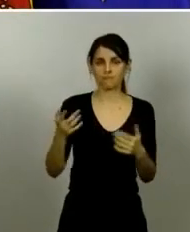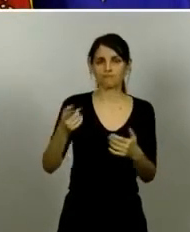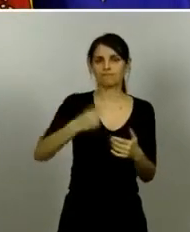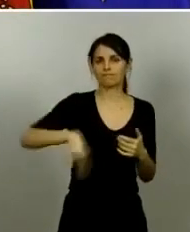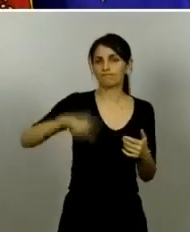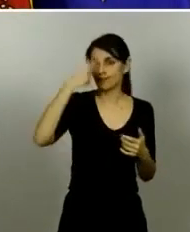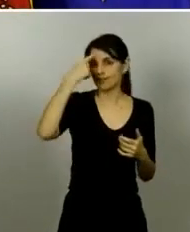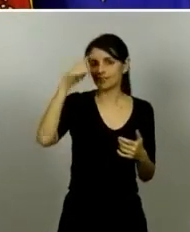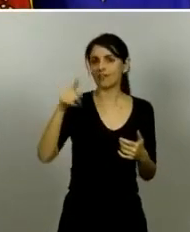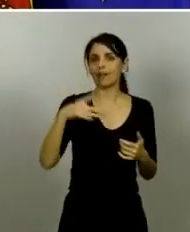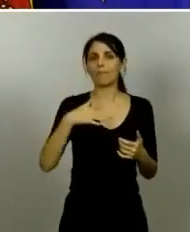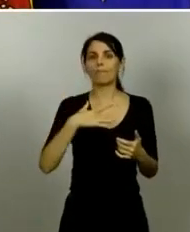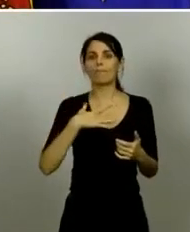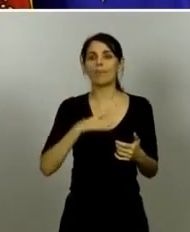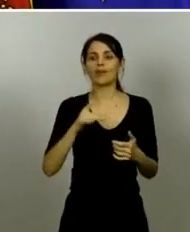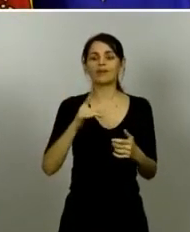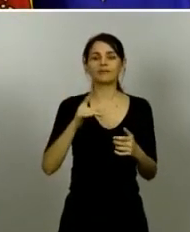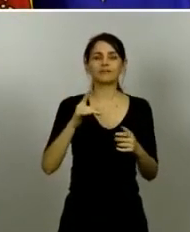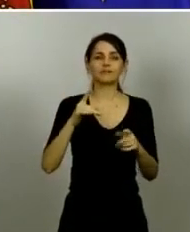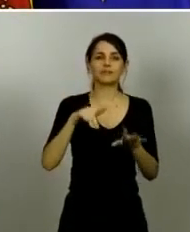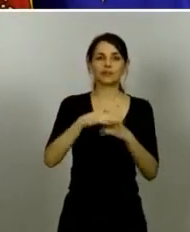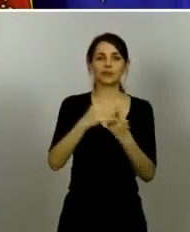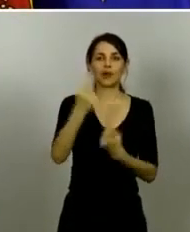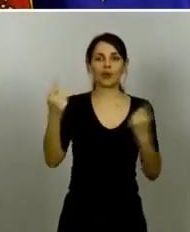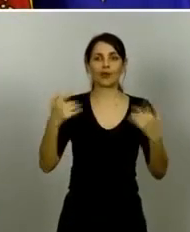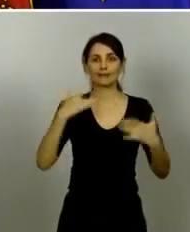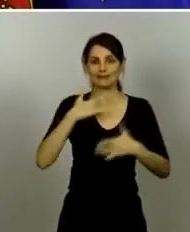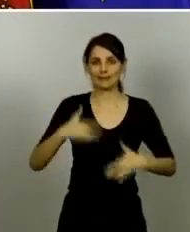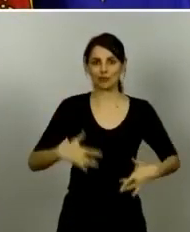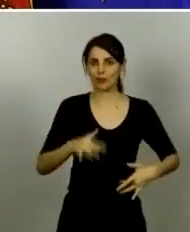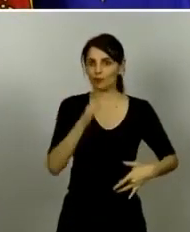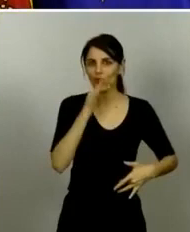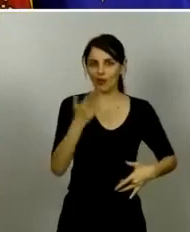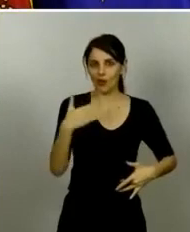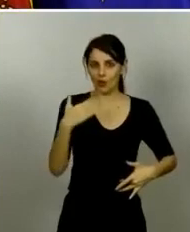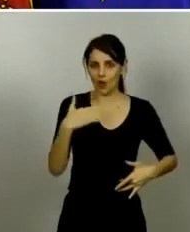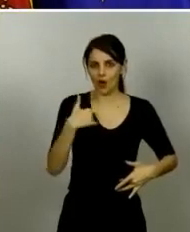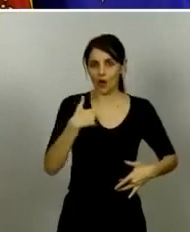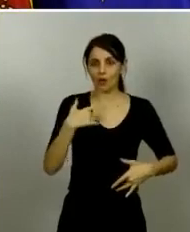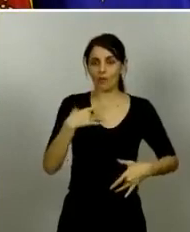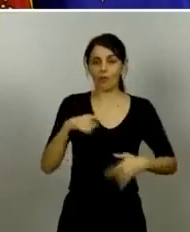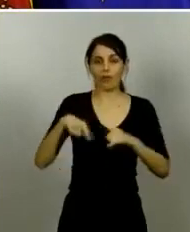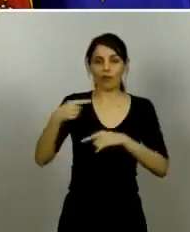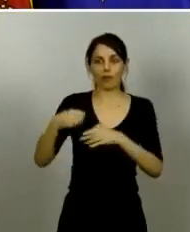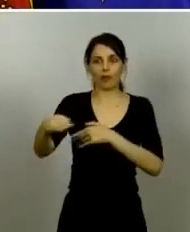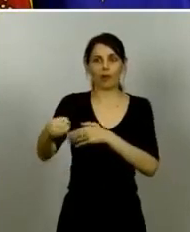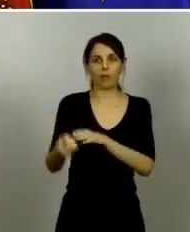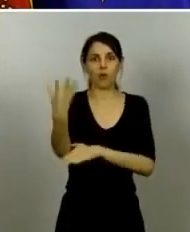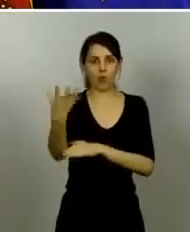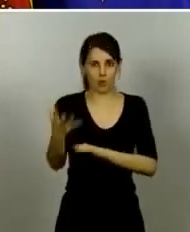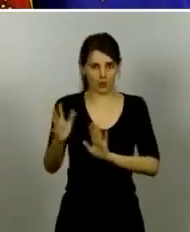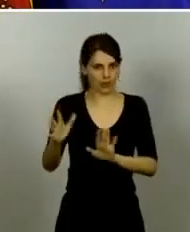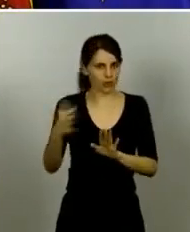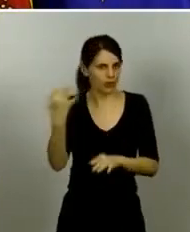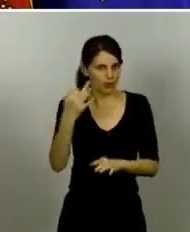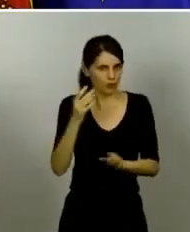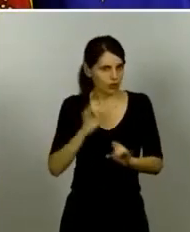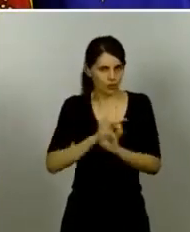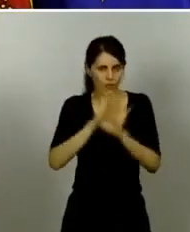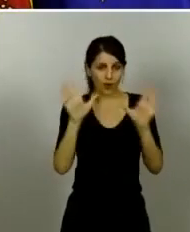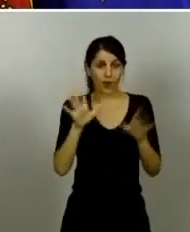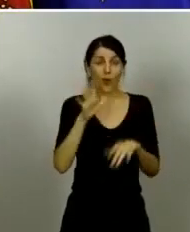caso asintomático que no se detecte que se haya podido escapar eso lo tenemos que tener claro y por lo tanto tenemos que seguir manteniendo una vigilancia